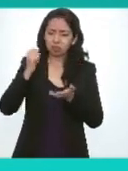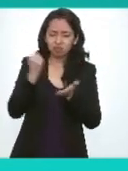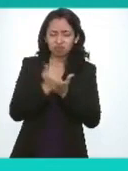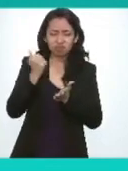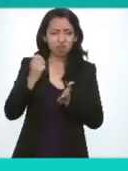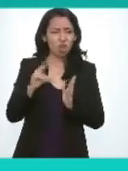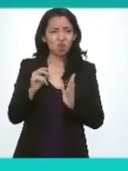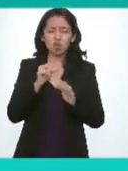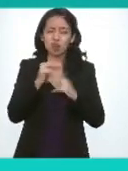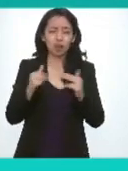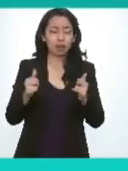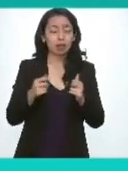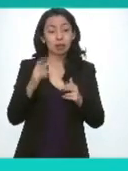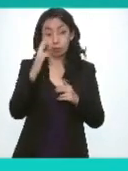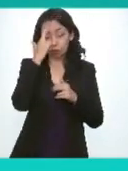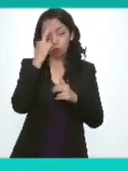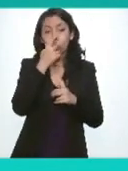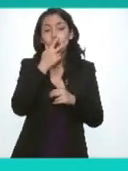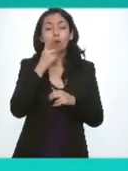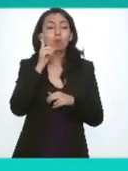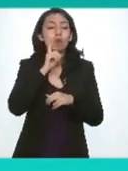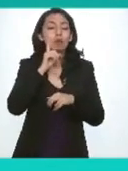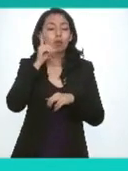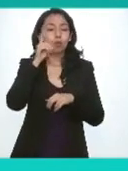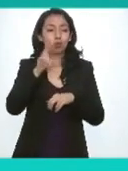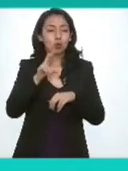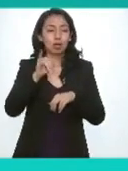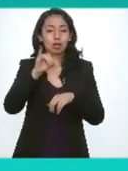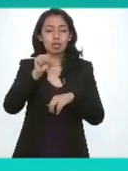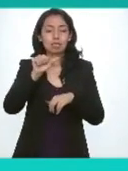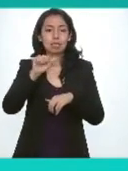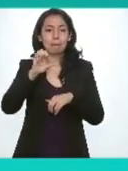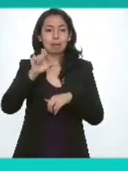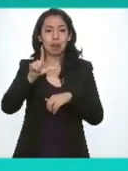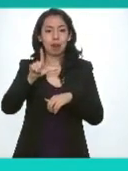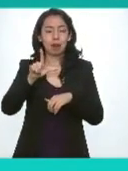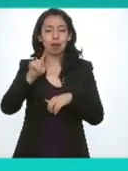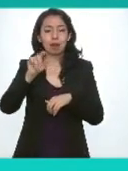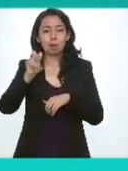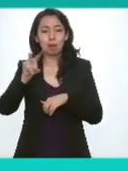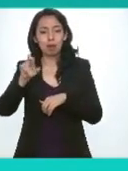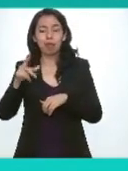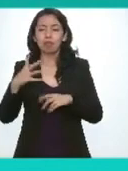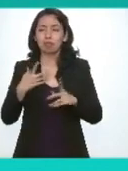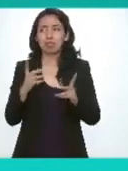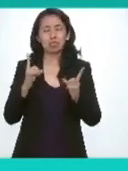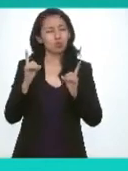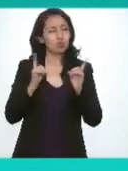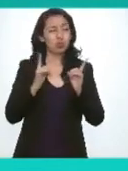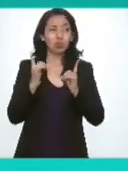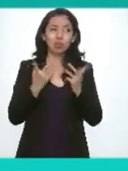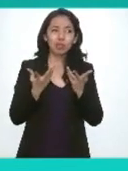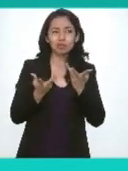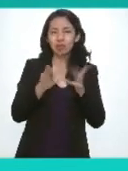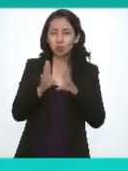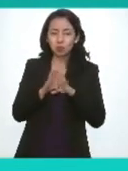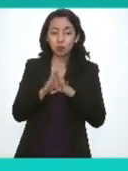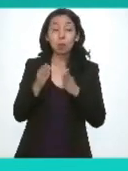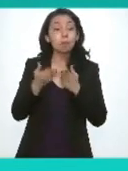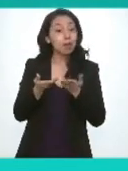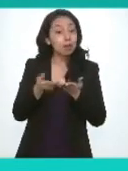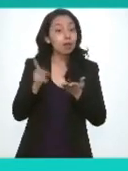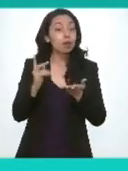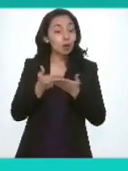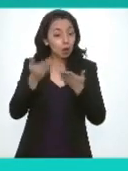recuerdo mucho que el especialista la doctora Isabel Davara tenía serias dudas pero bueno es muy afortunado que